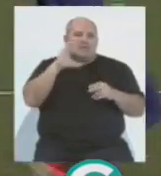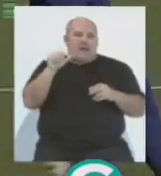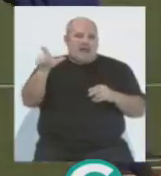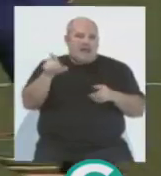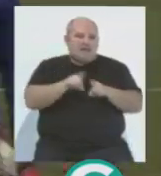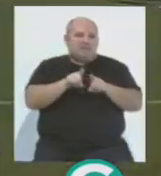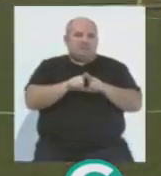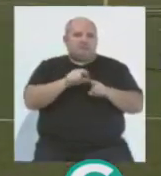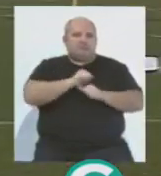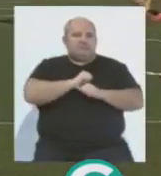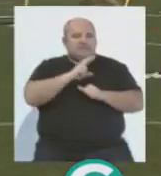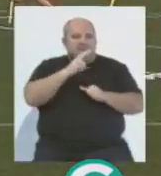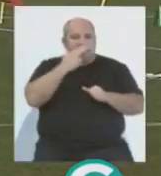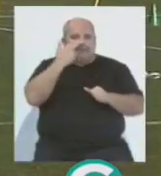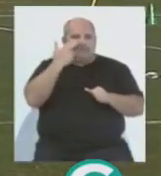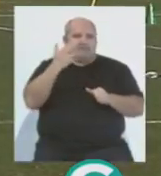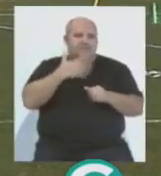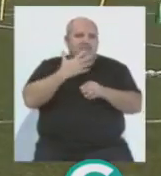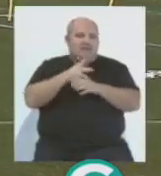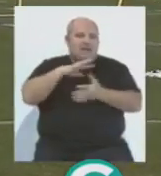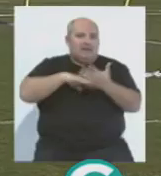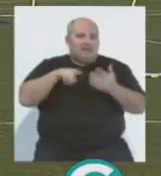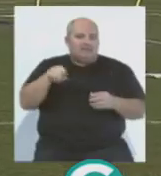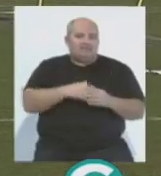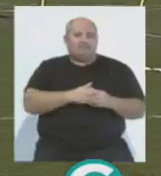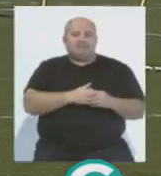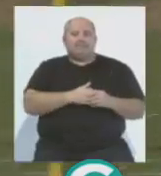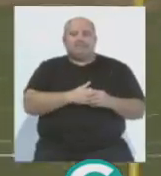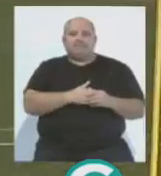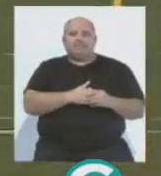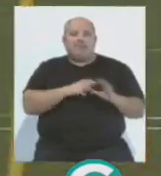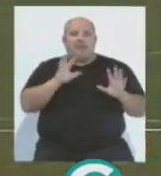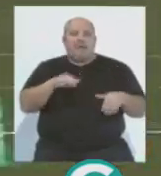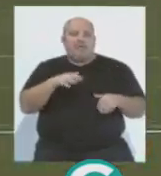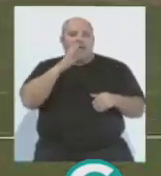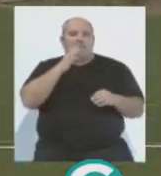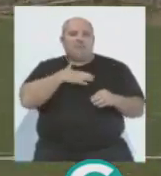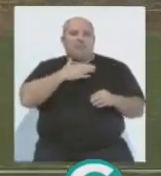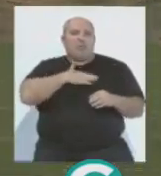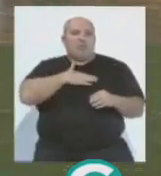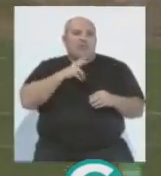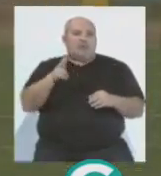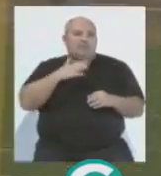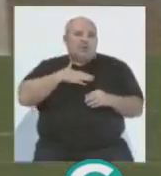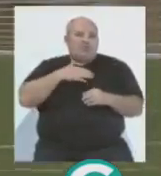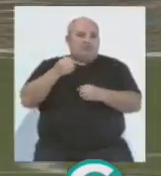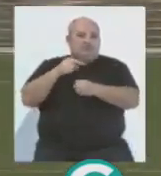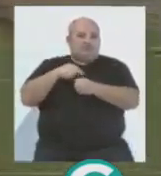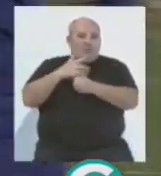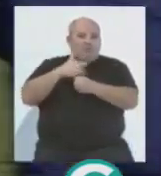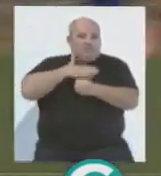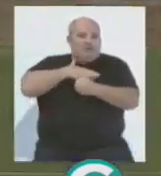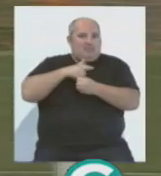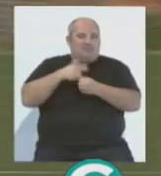sigue interesada en el jugador catalán. El Cádiz es el dueño de sus derechos. No sabemos